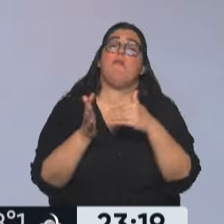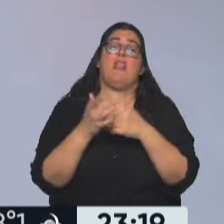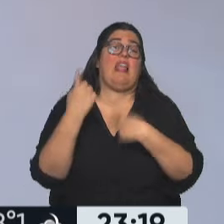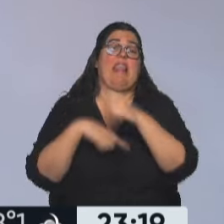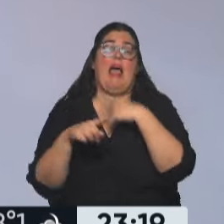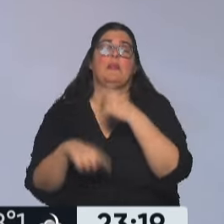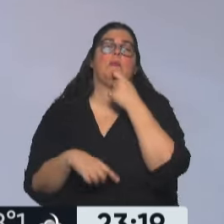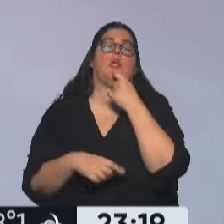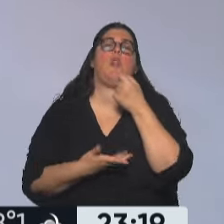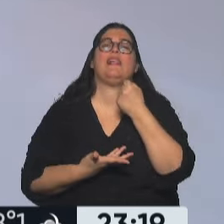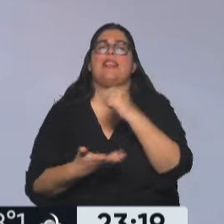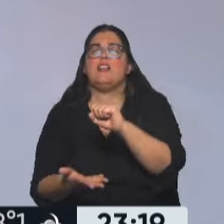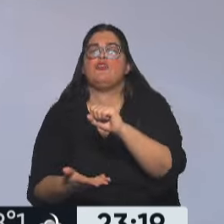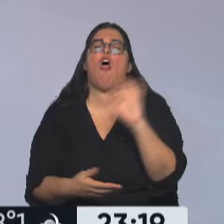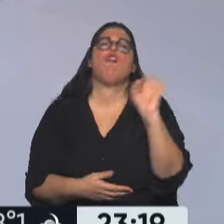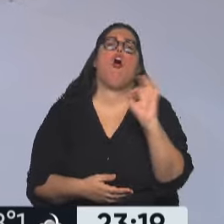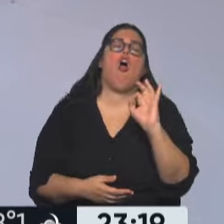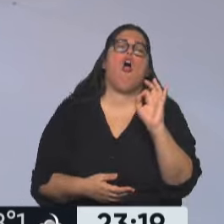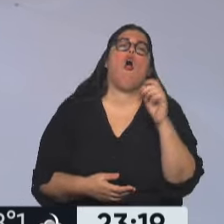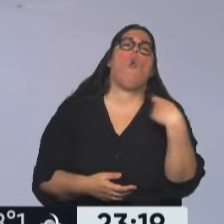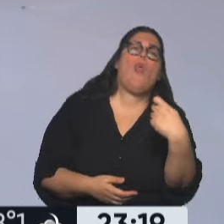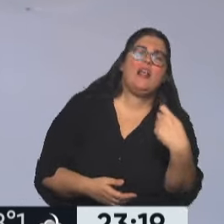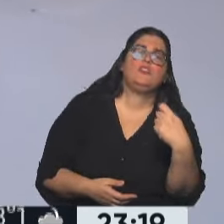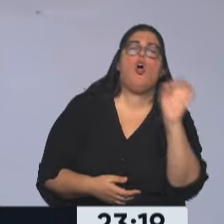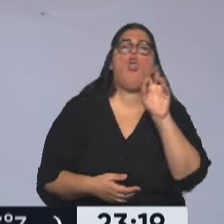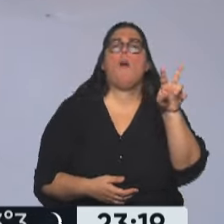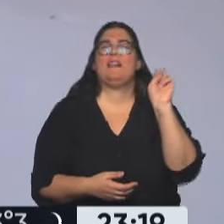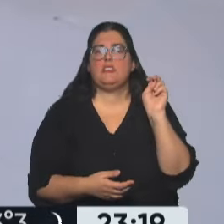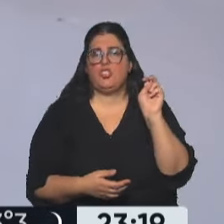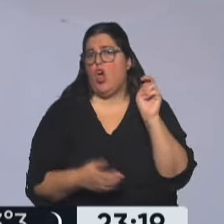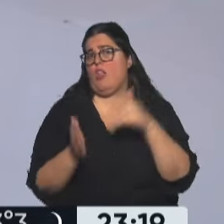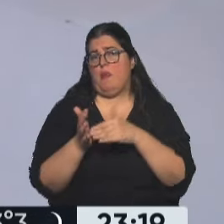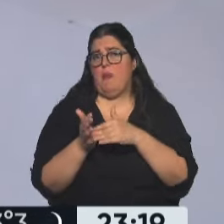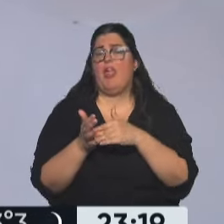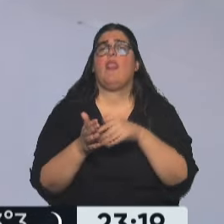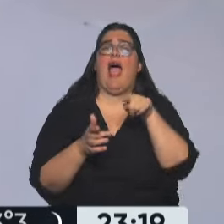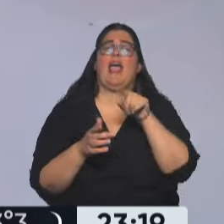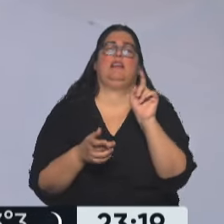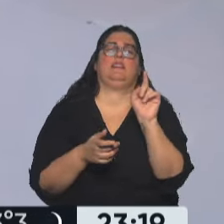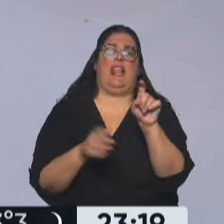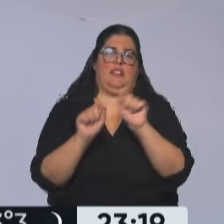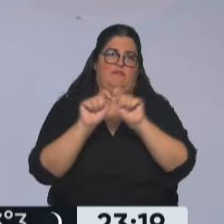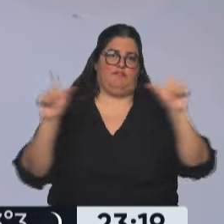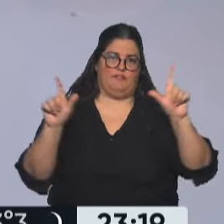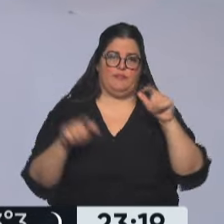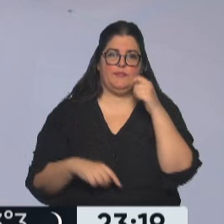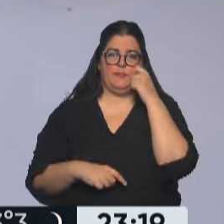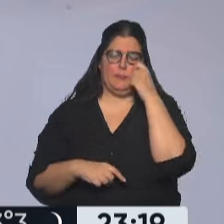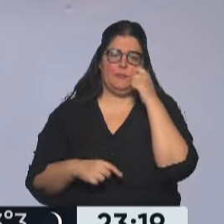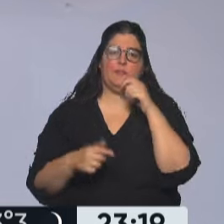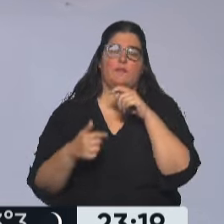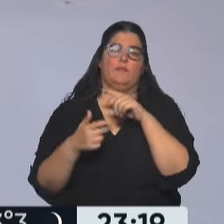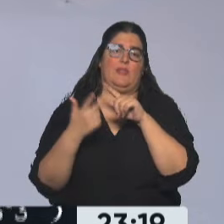asignaciones o en el caso de que sean las jubilaciones o pensiones, seleccionar la opción correcta. El tercer